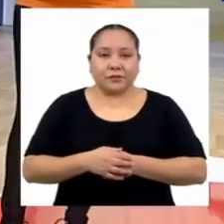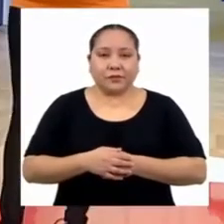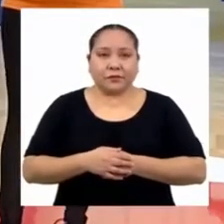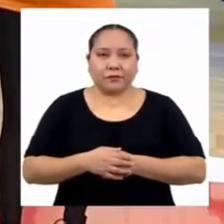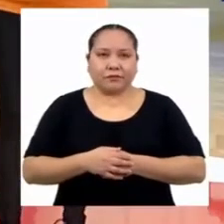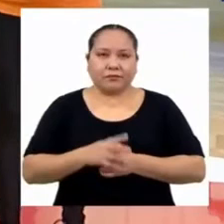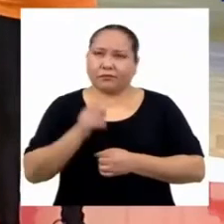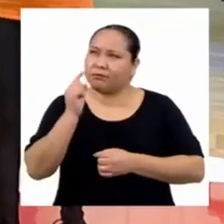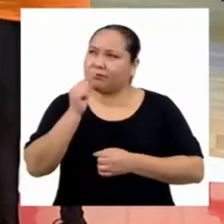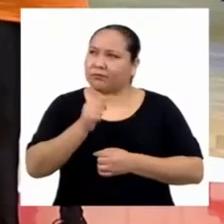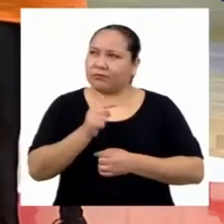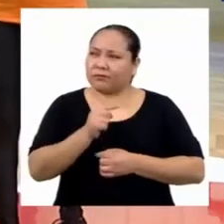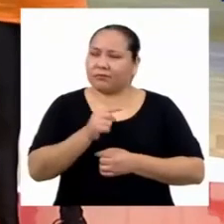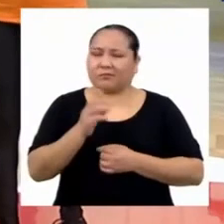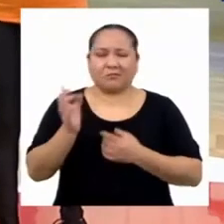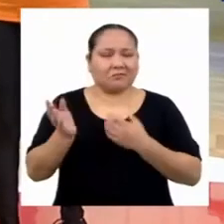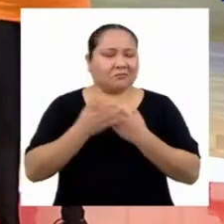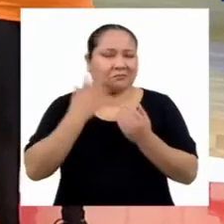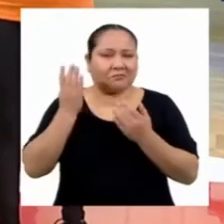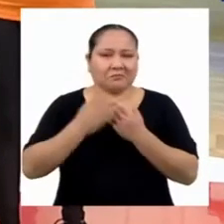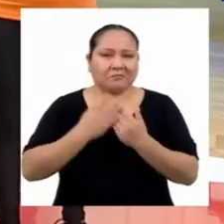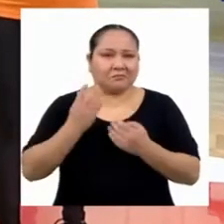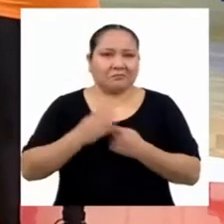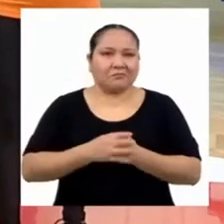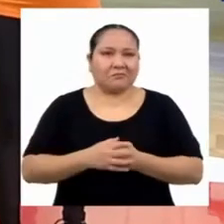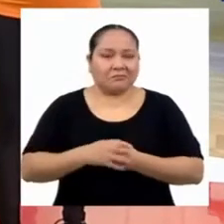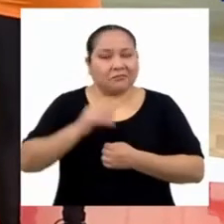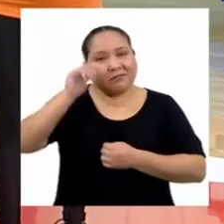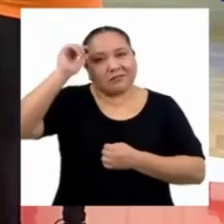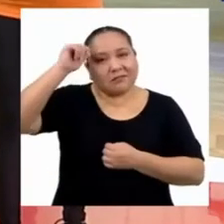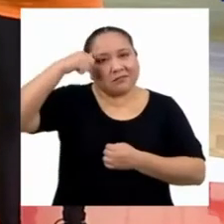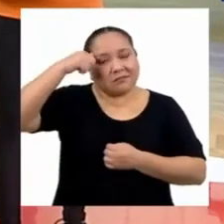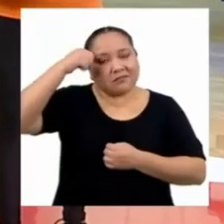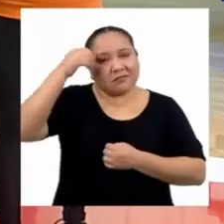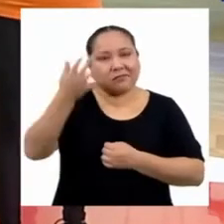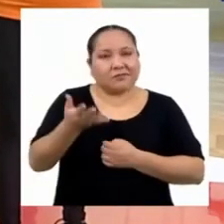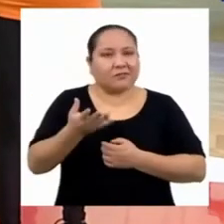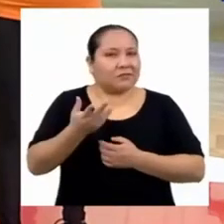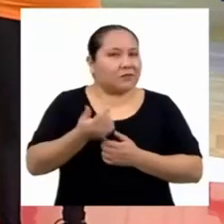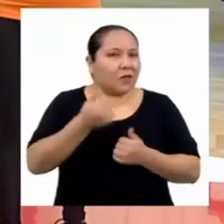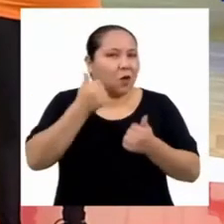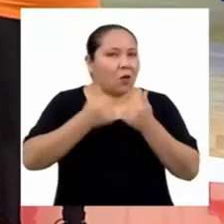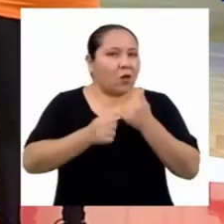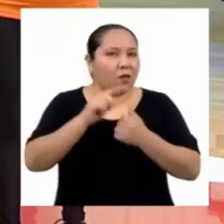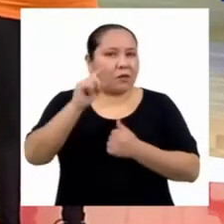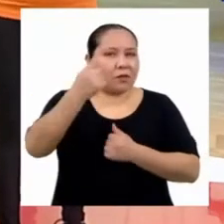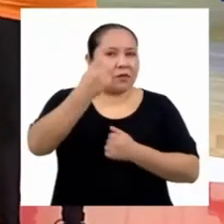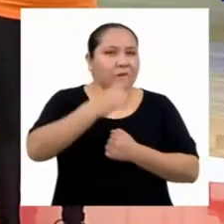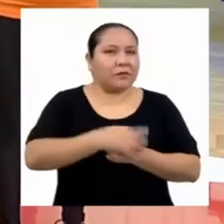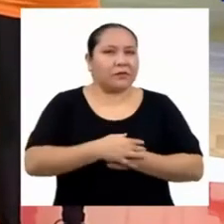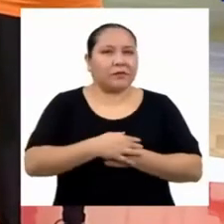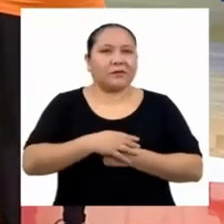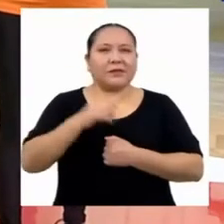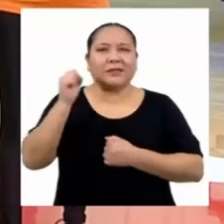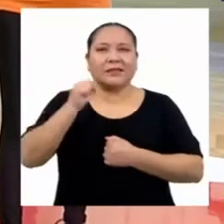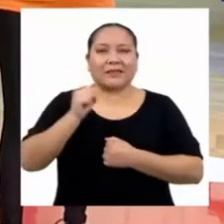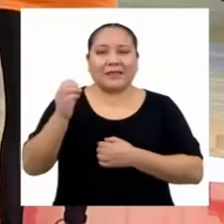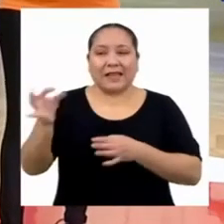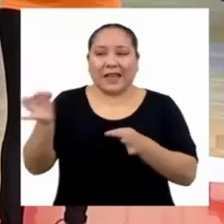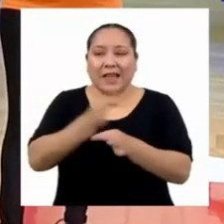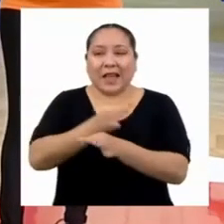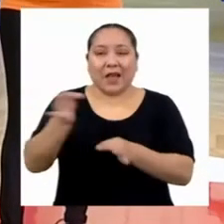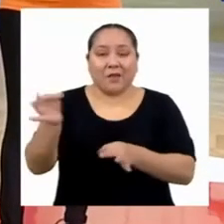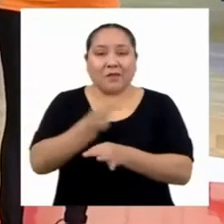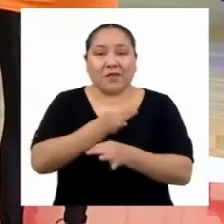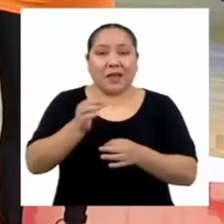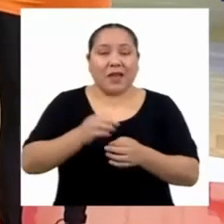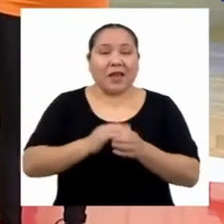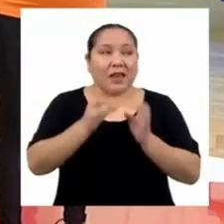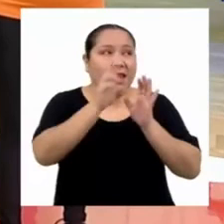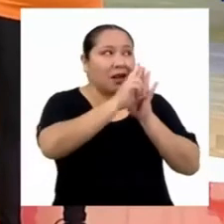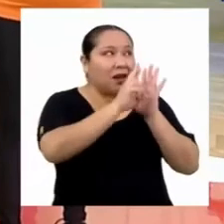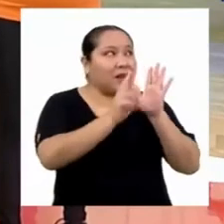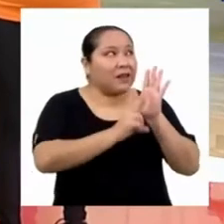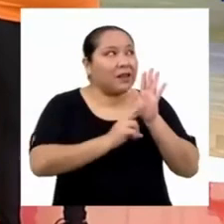Esto está sencillo. ¿Recuerdan qué es primero? Claro, reemplazar nuestra fórmula para calcular la muestra